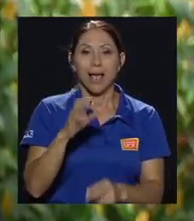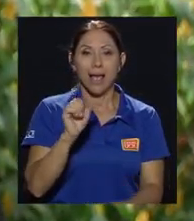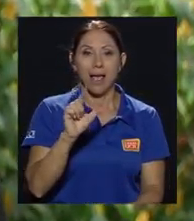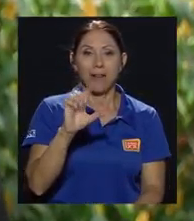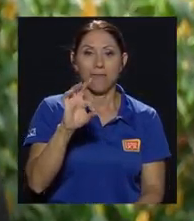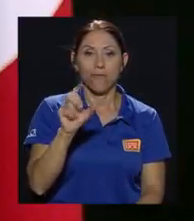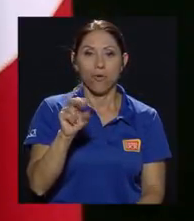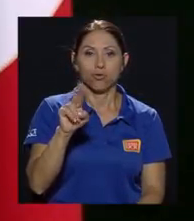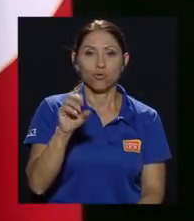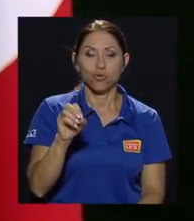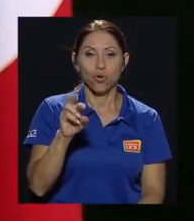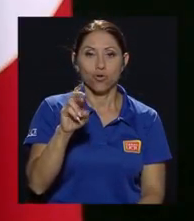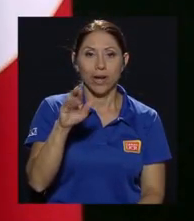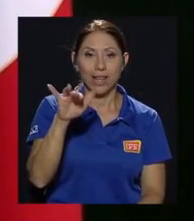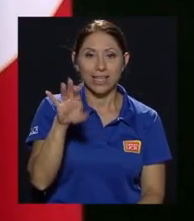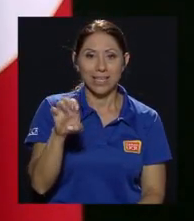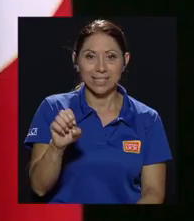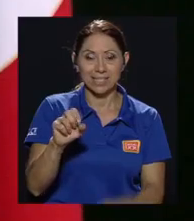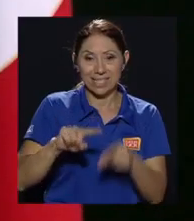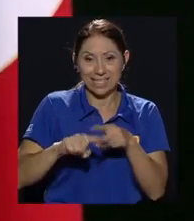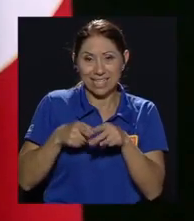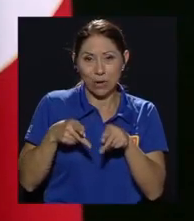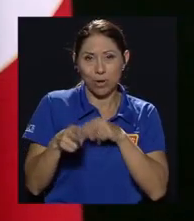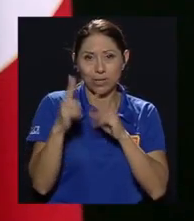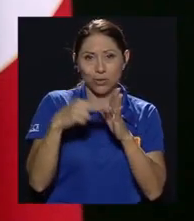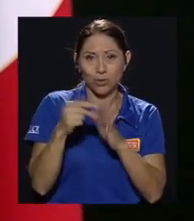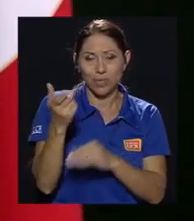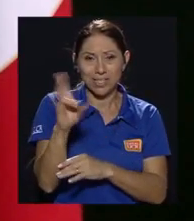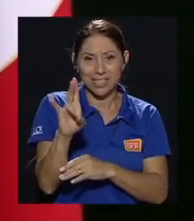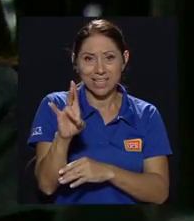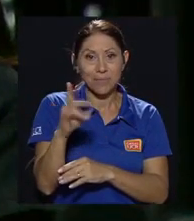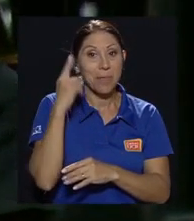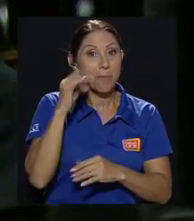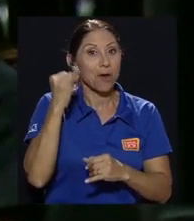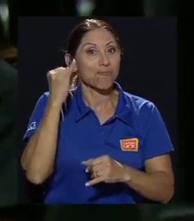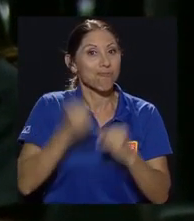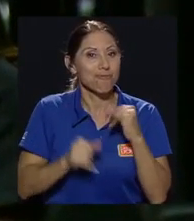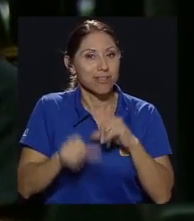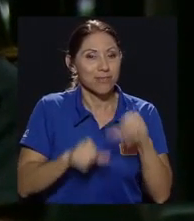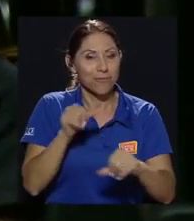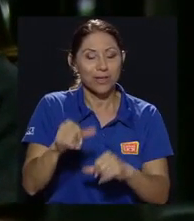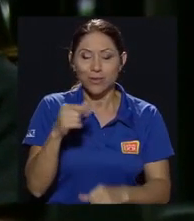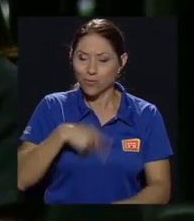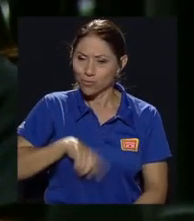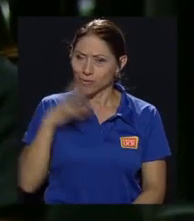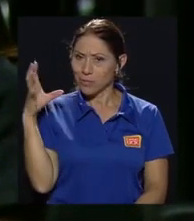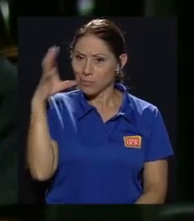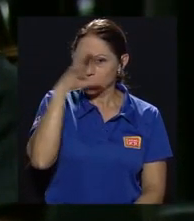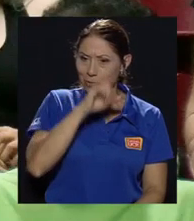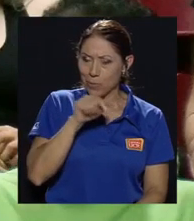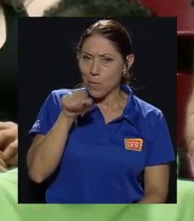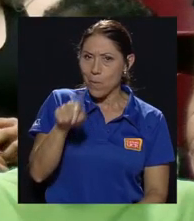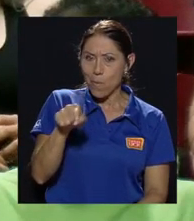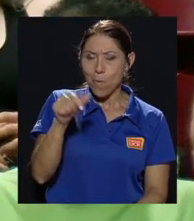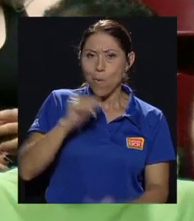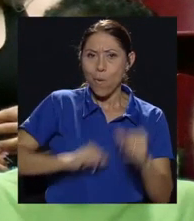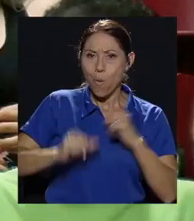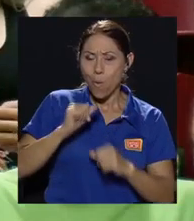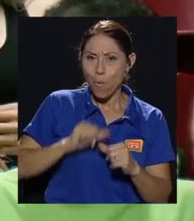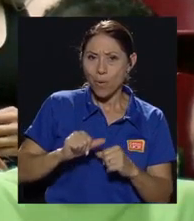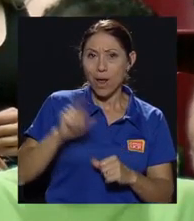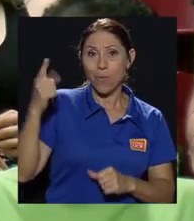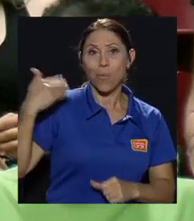inauguró en el 2017. Y bueno, para coronar este esfuerzo nos enteramos de esta magnífica obra de Juan Villoro que es sobre un